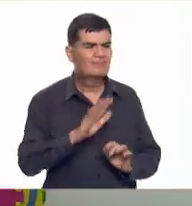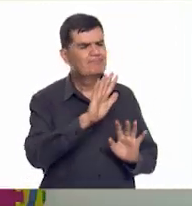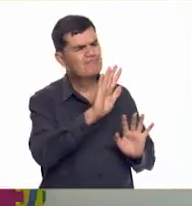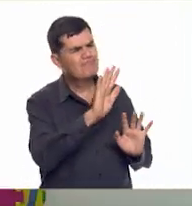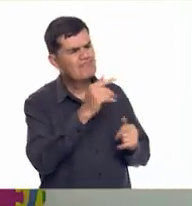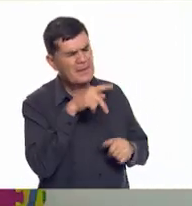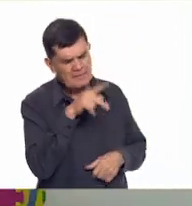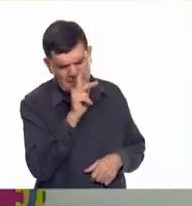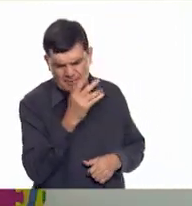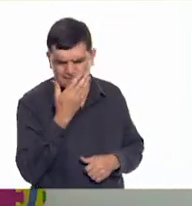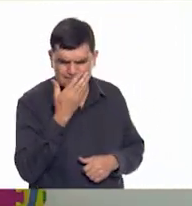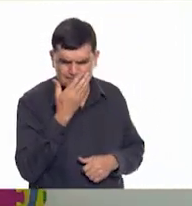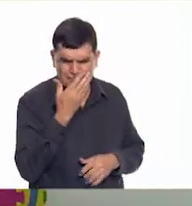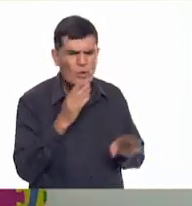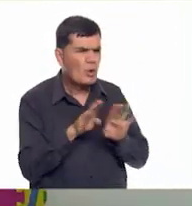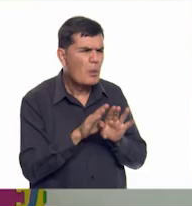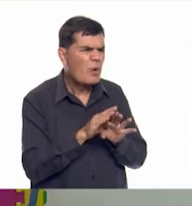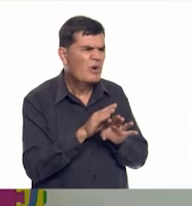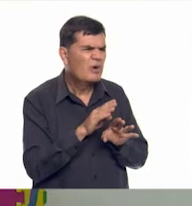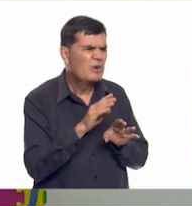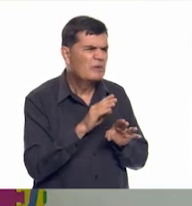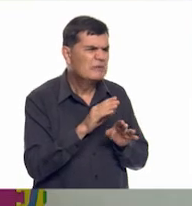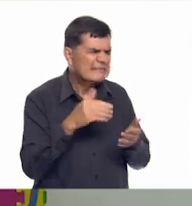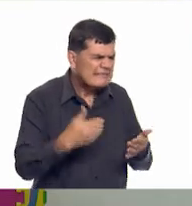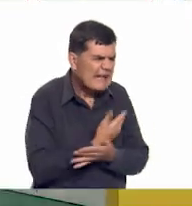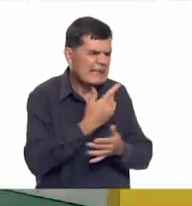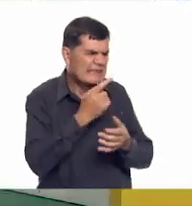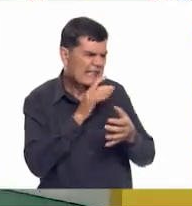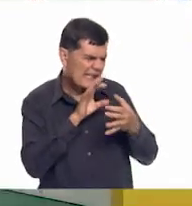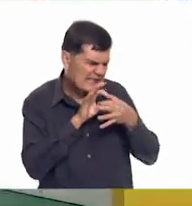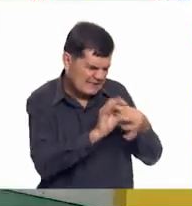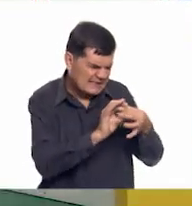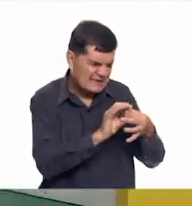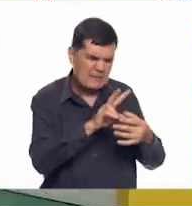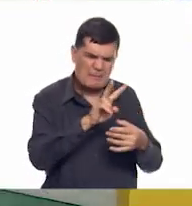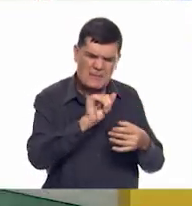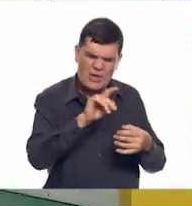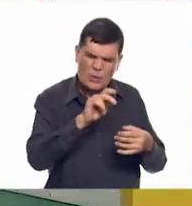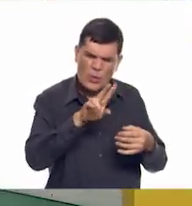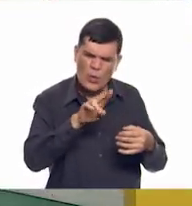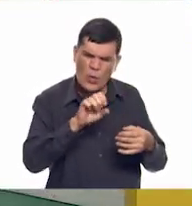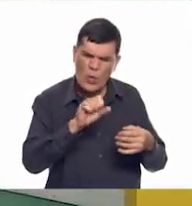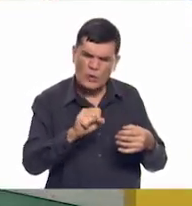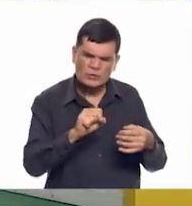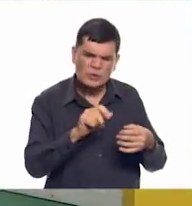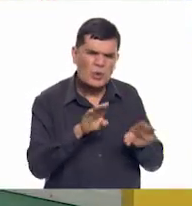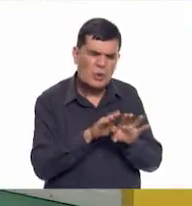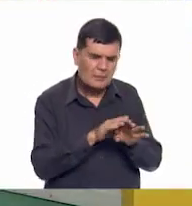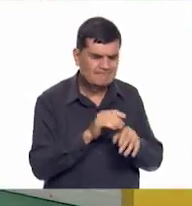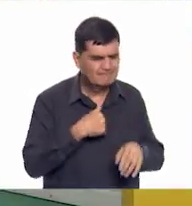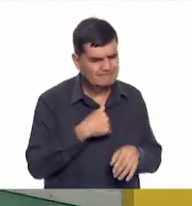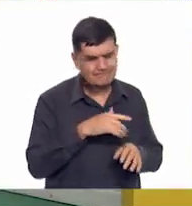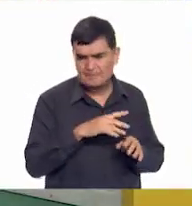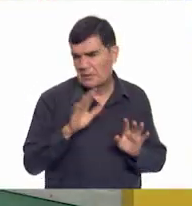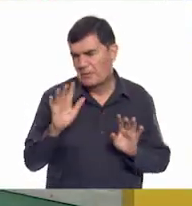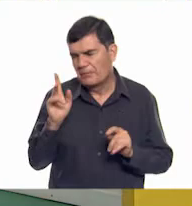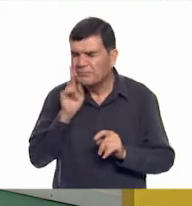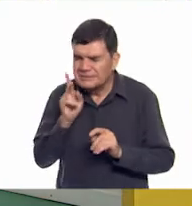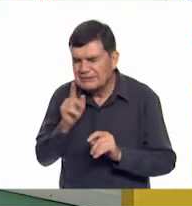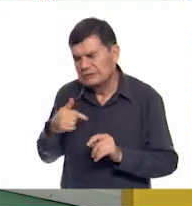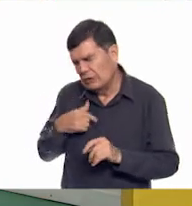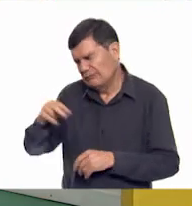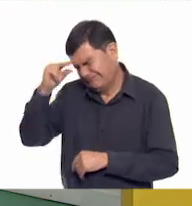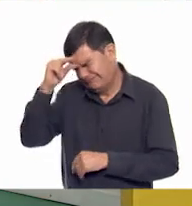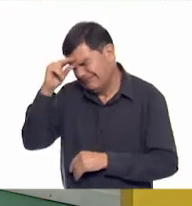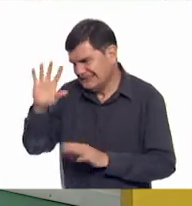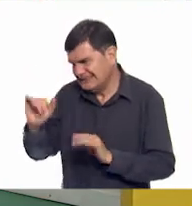Pero, ¿cómo surgen estos vínculos? ¿Tú sabes? A ver, te voy a explicar. Bueno, te voy a tratar de explicarte. Recuerda que soy un genio, pero